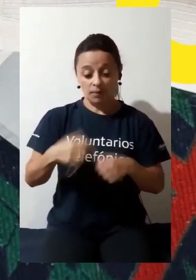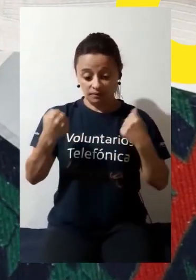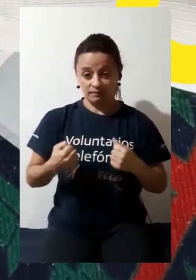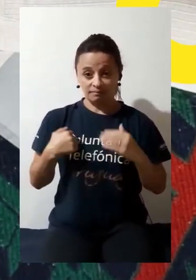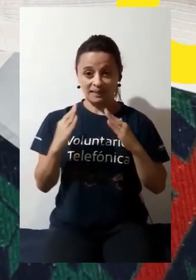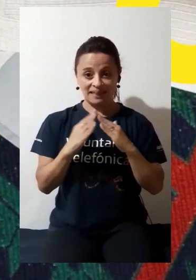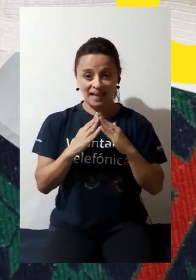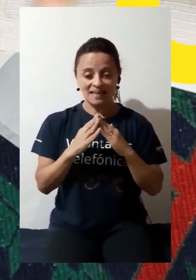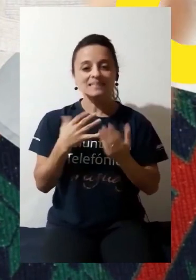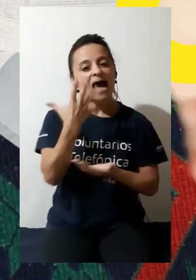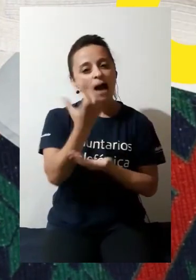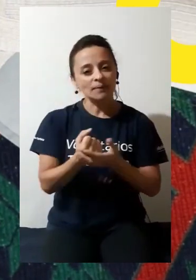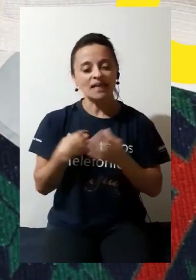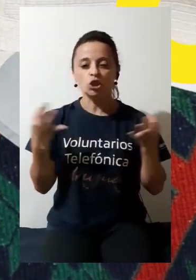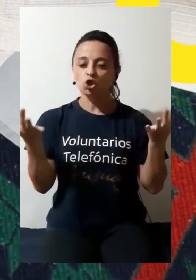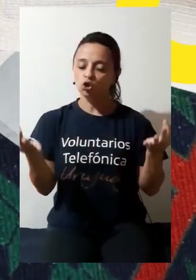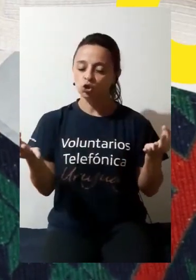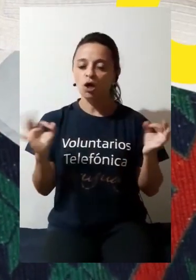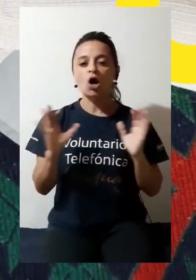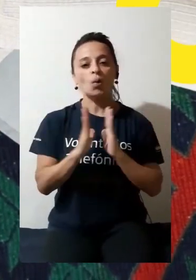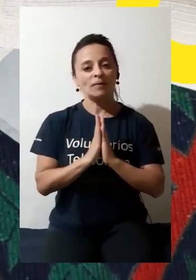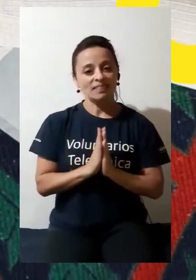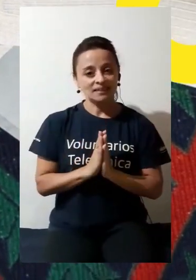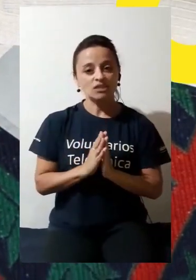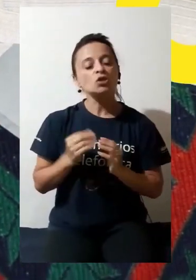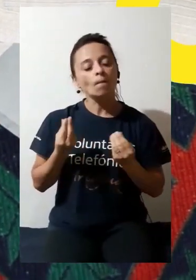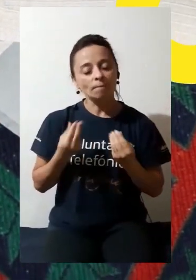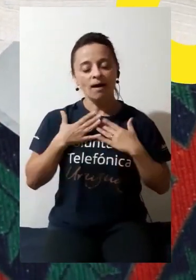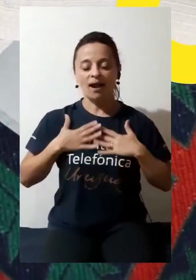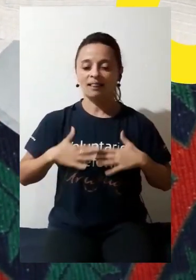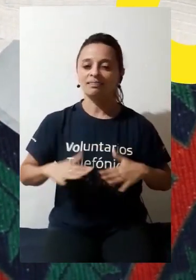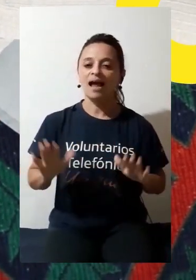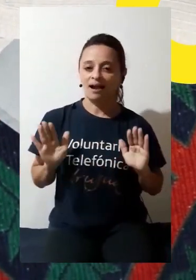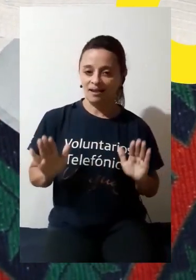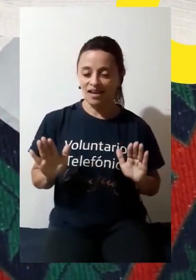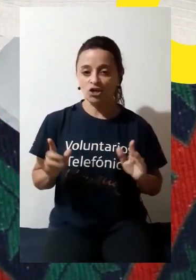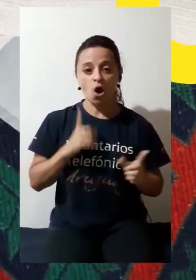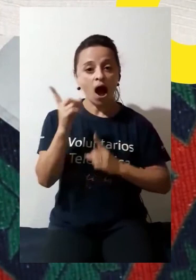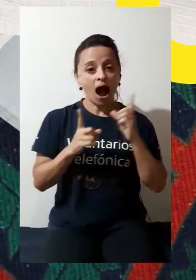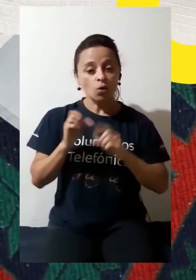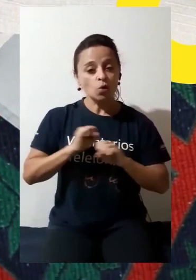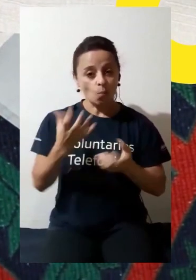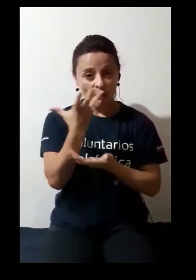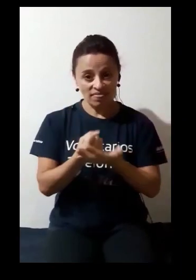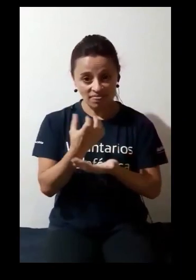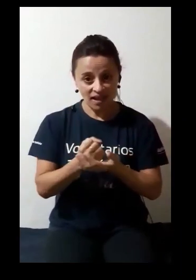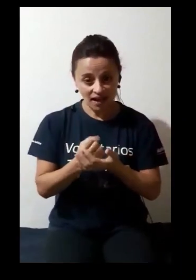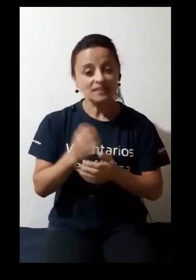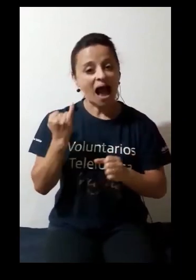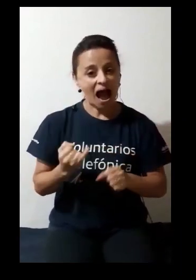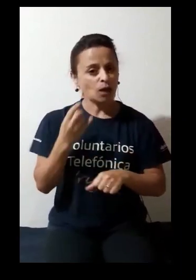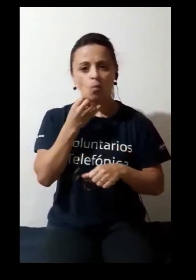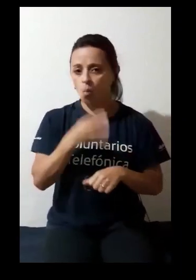meditación para mantenernos relajados. Algunas que pueden descargar que tienen buenas recomendaciones son. Practica yoga